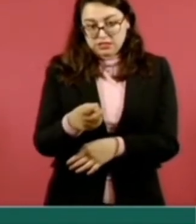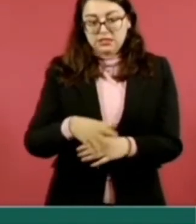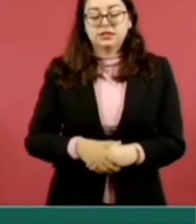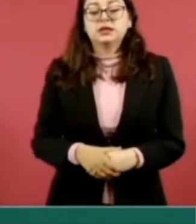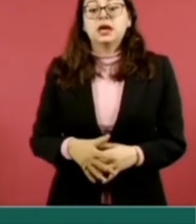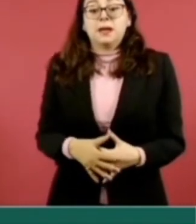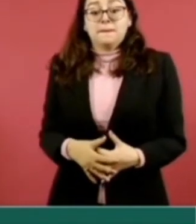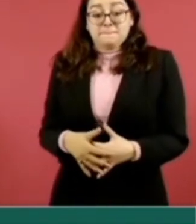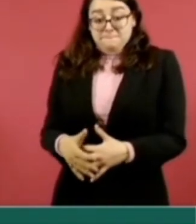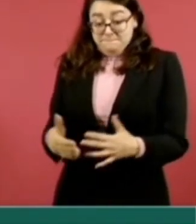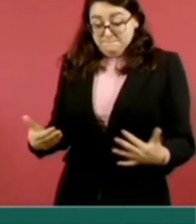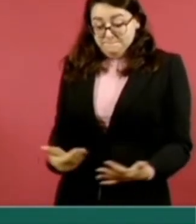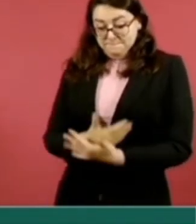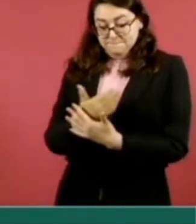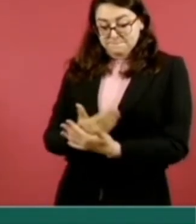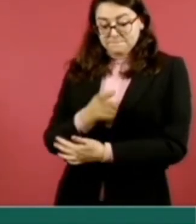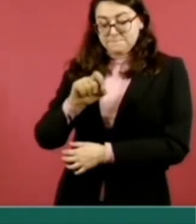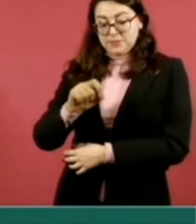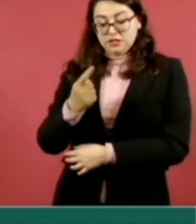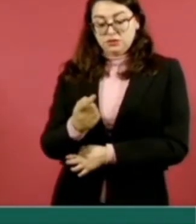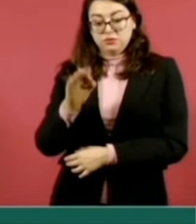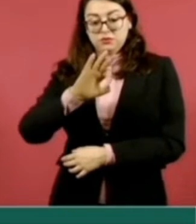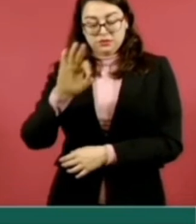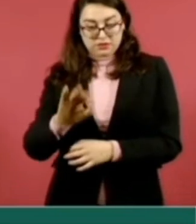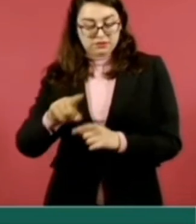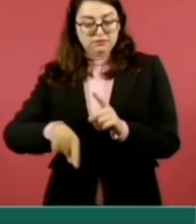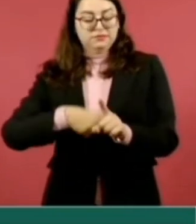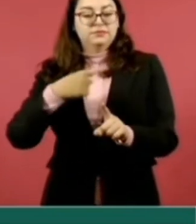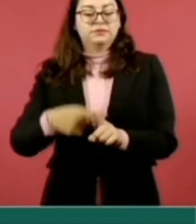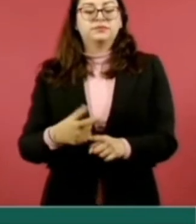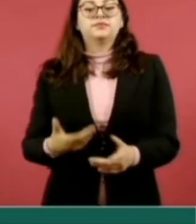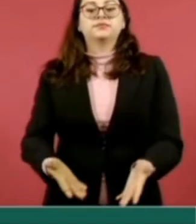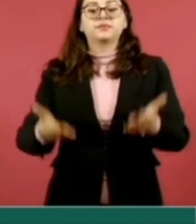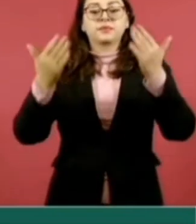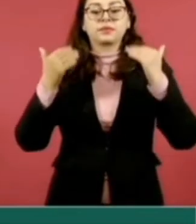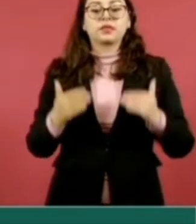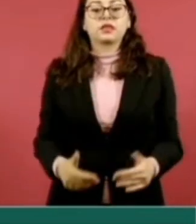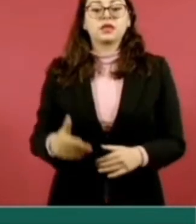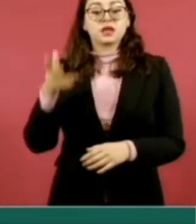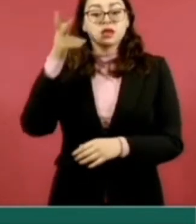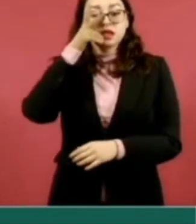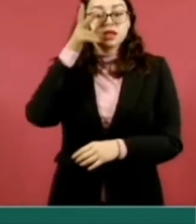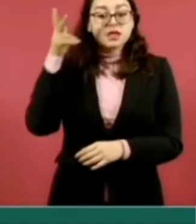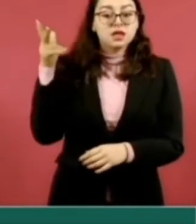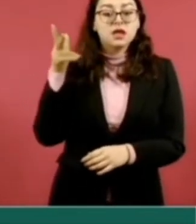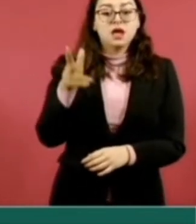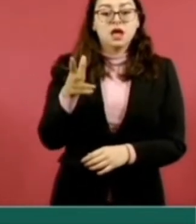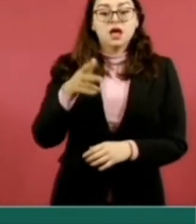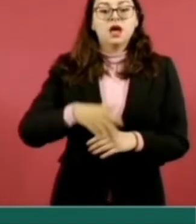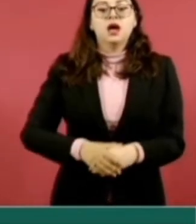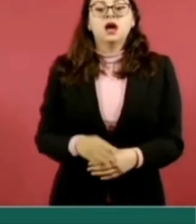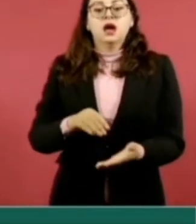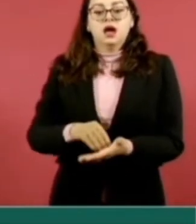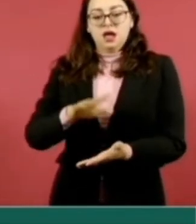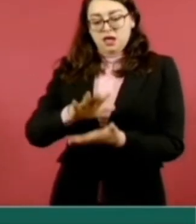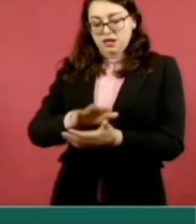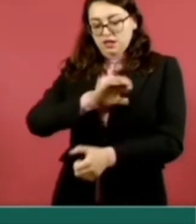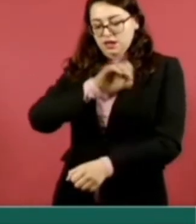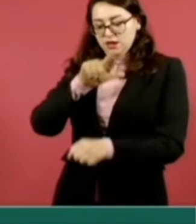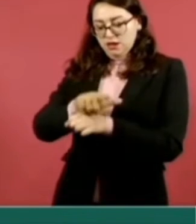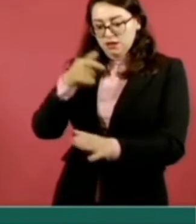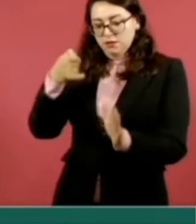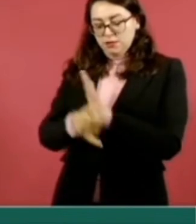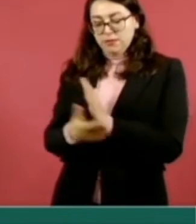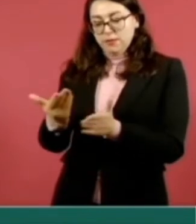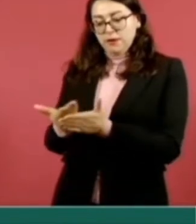creció en un 21 por ciento. En el caso de Hidalgo, las consultas de especialidad pasaron de